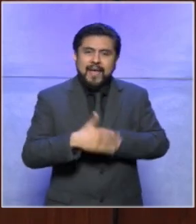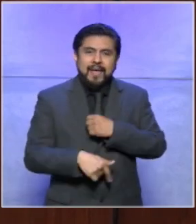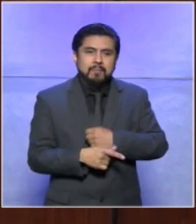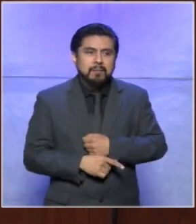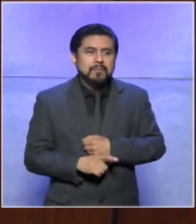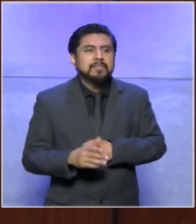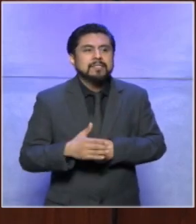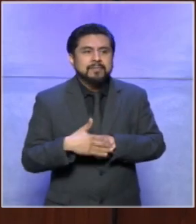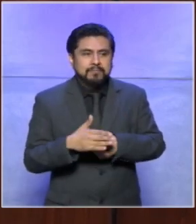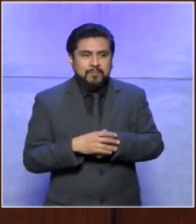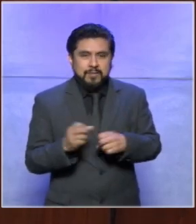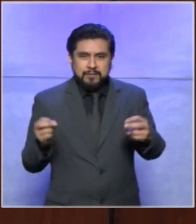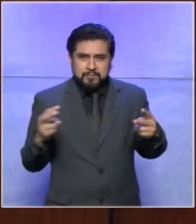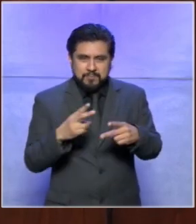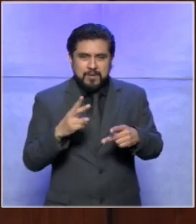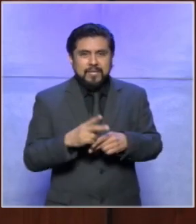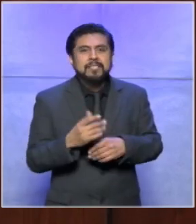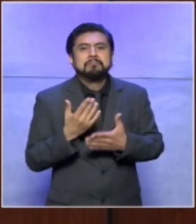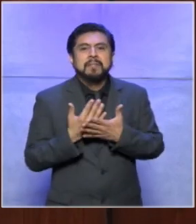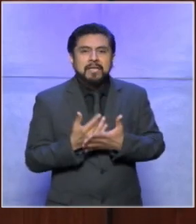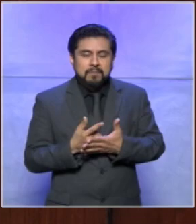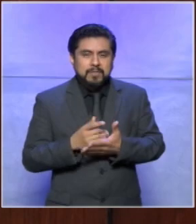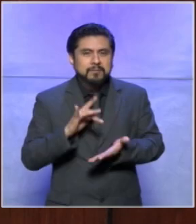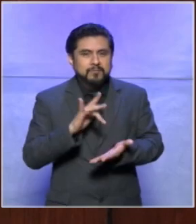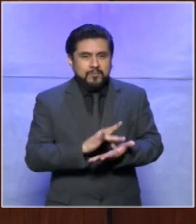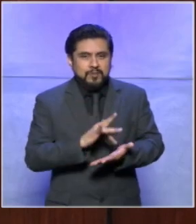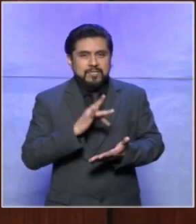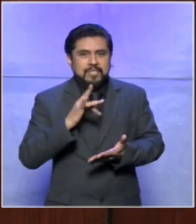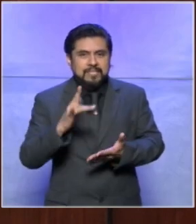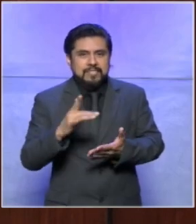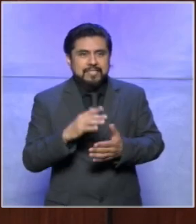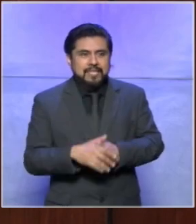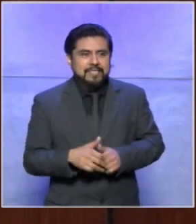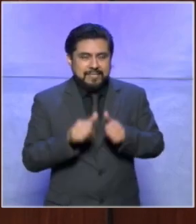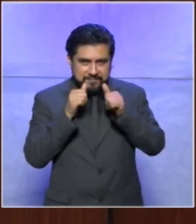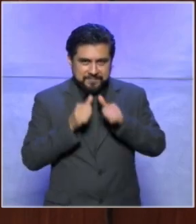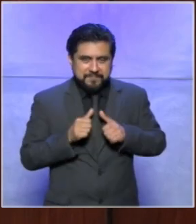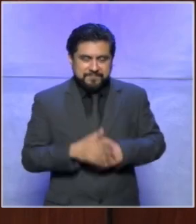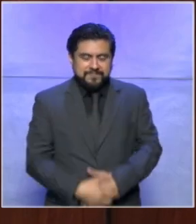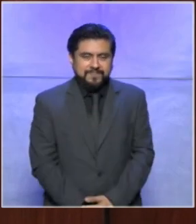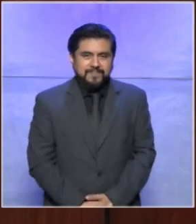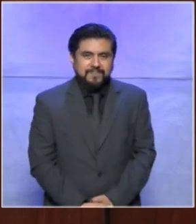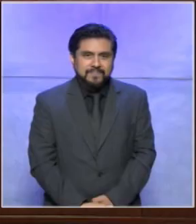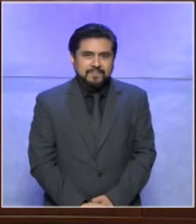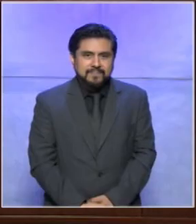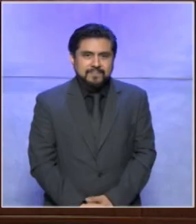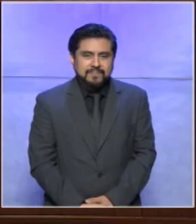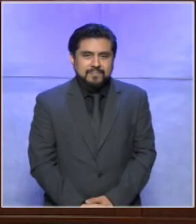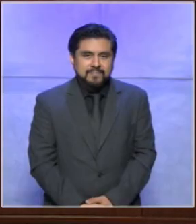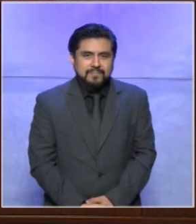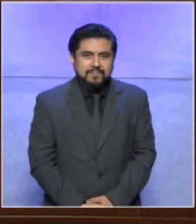le esperamos en una próxima ocasión muchas gracias por su compañía gracias